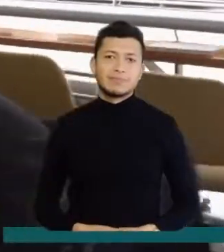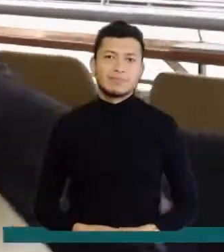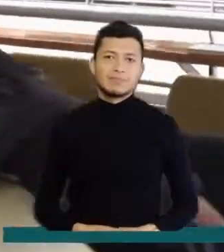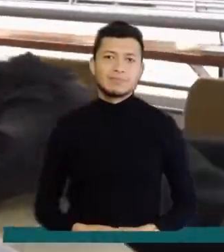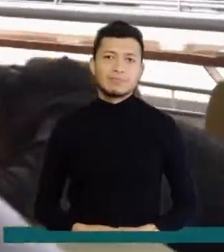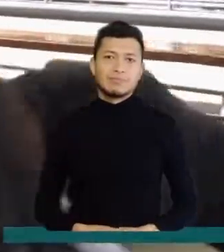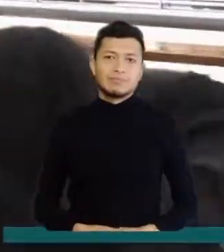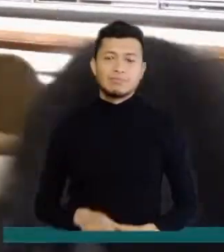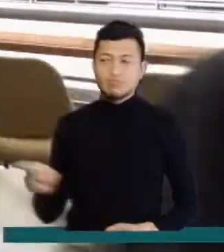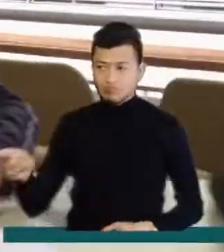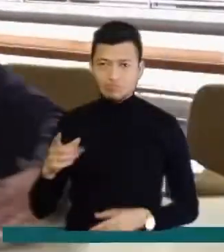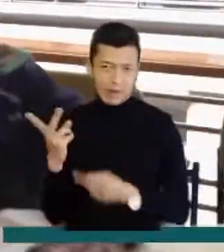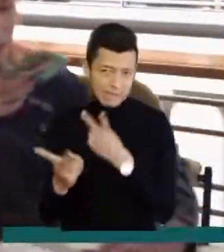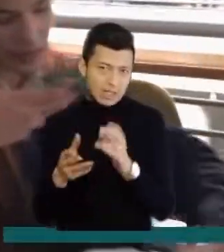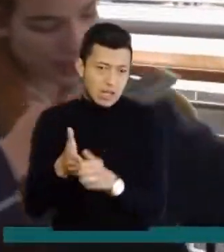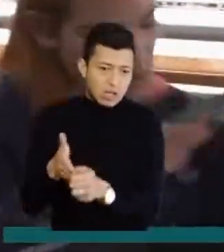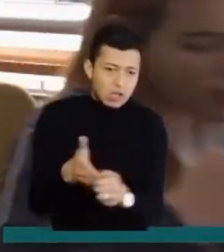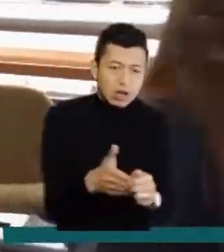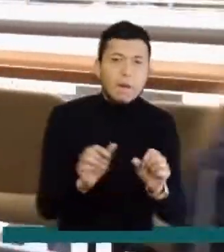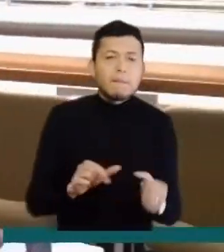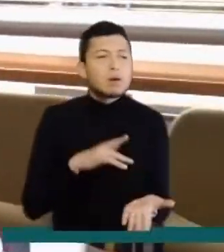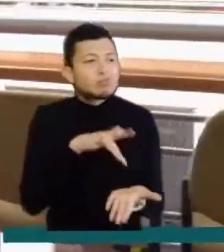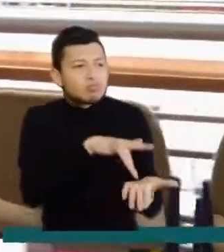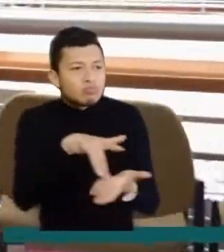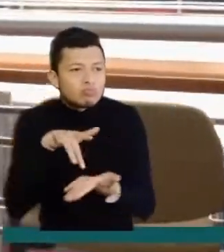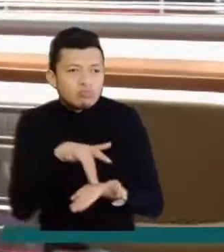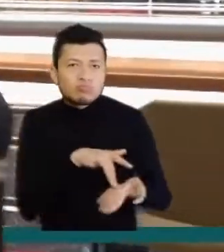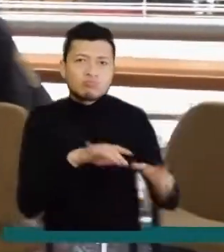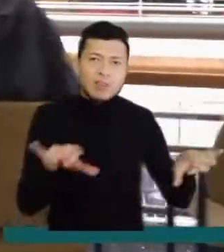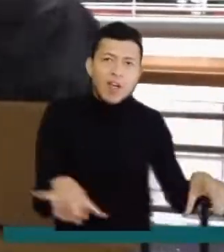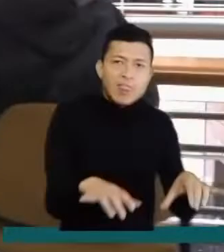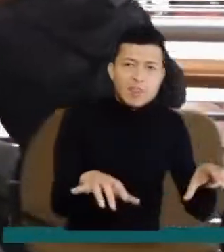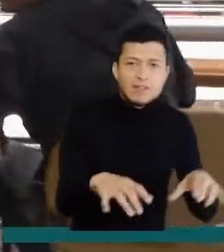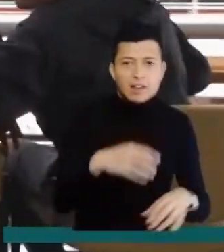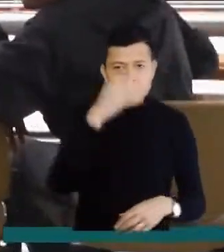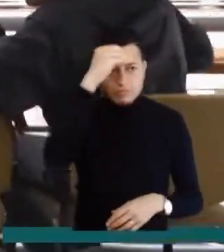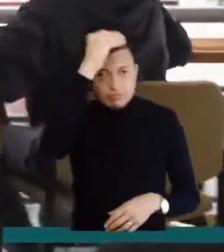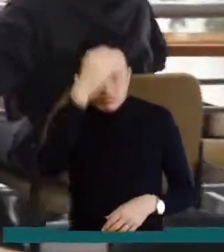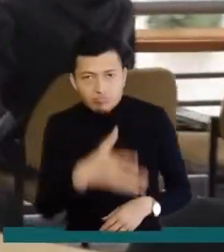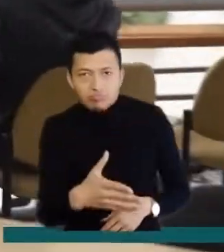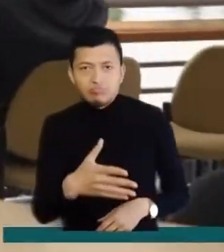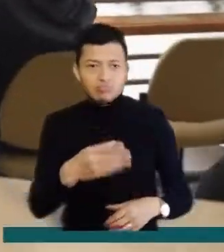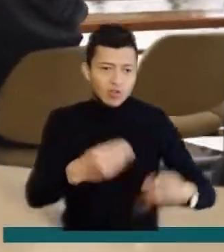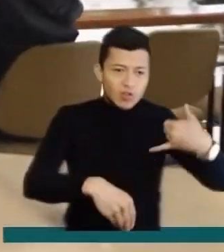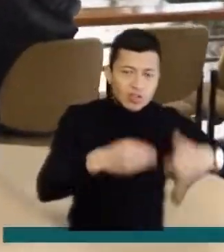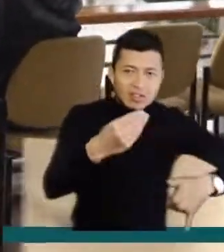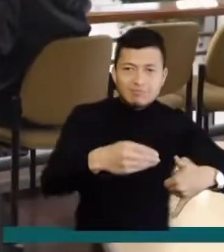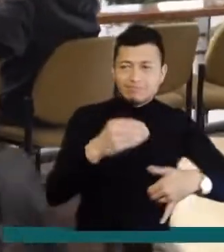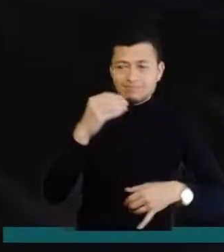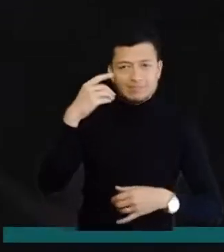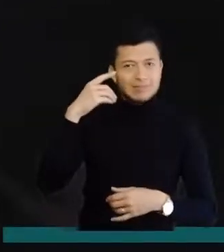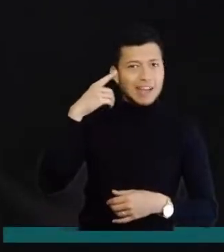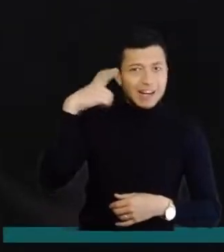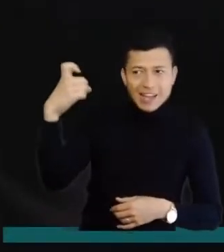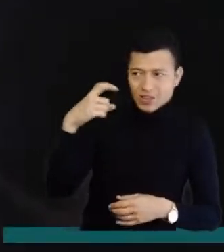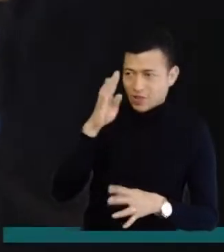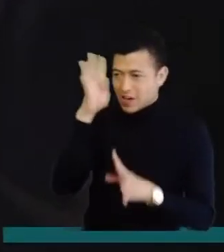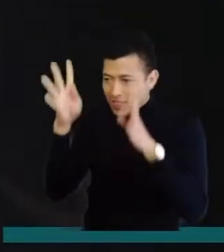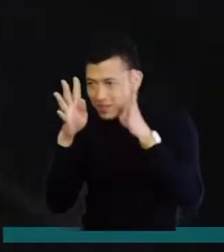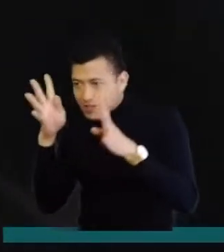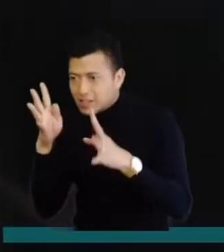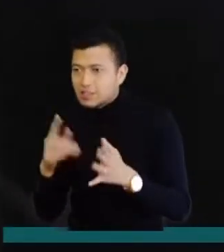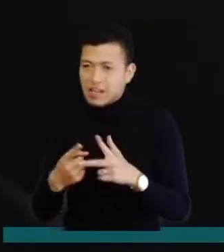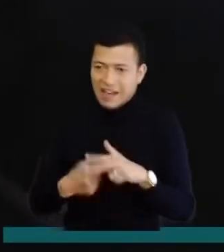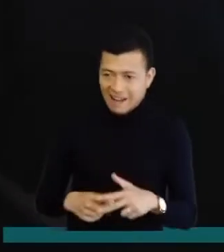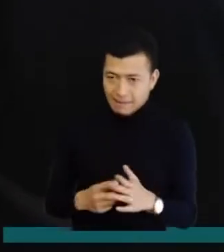También habrá visitas guiadas donde los asistentes pueden participar en actividades lúdicas, retos de creatividad y hacer uso de las herramientas que